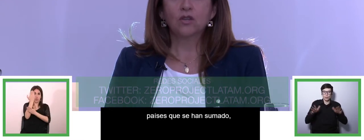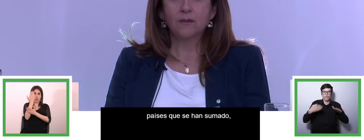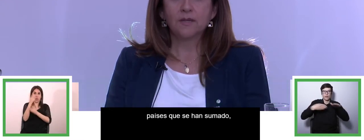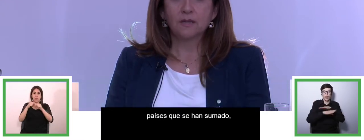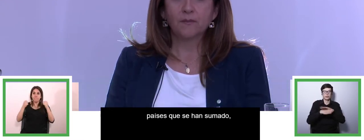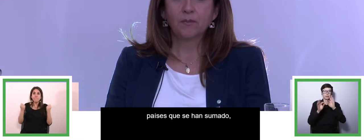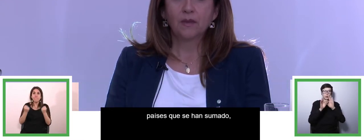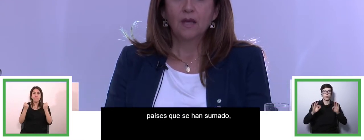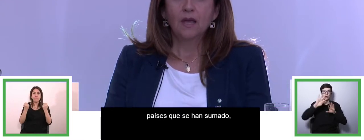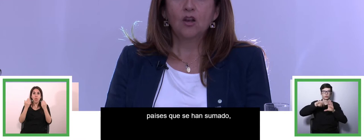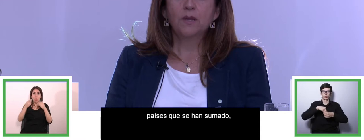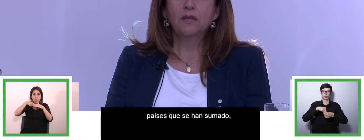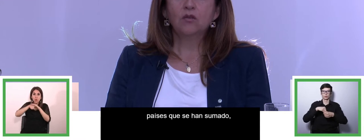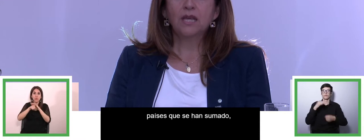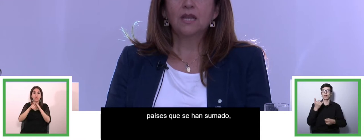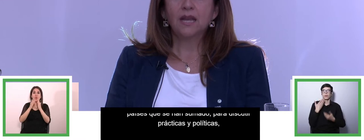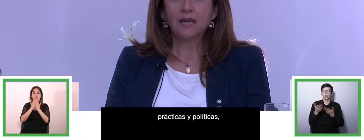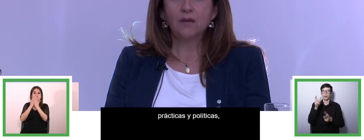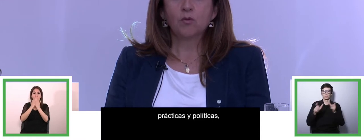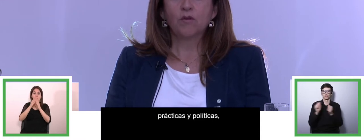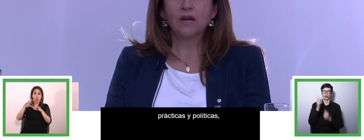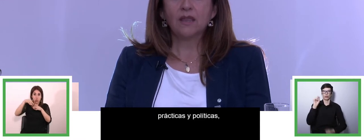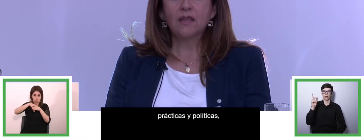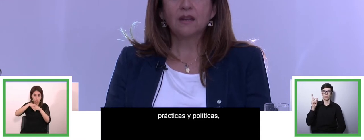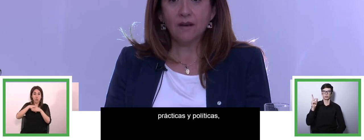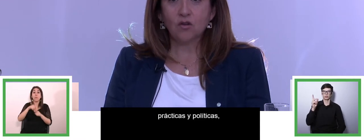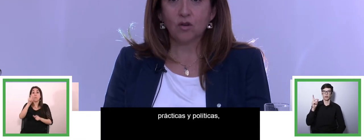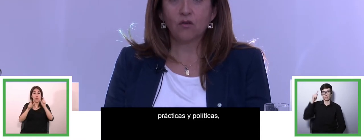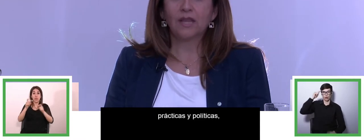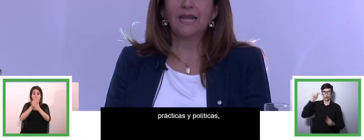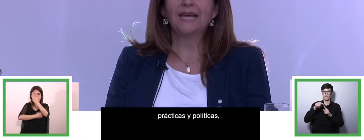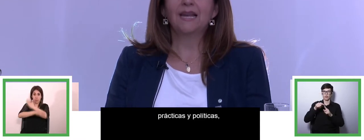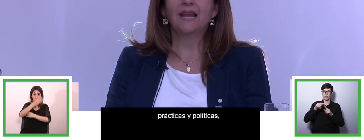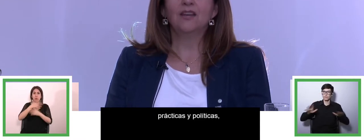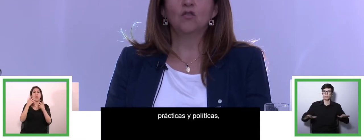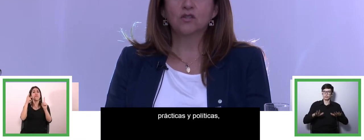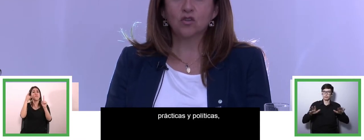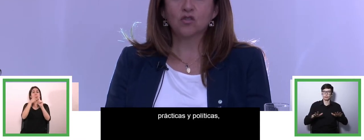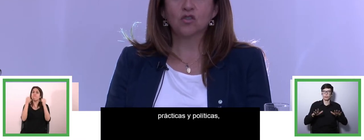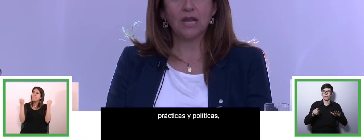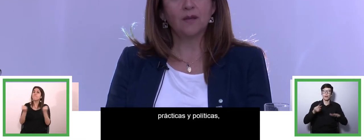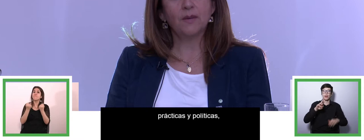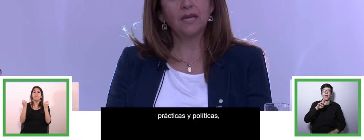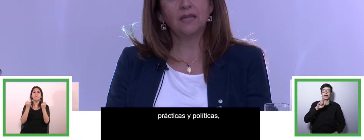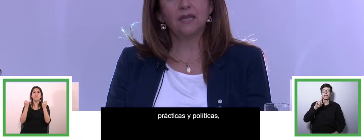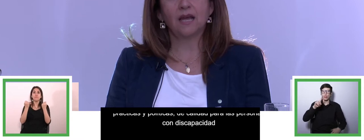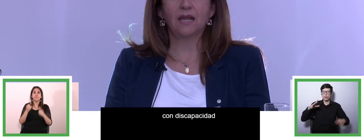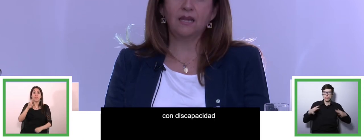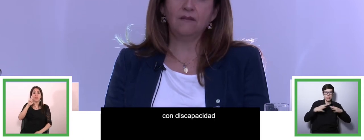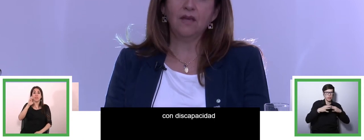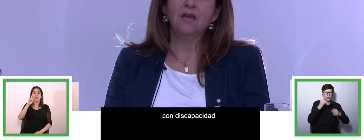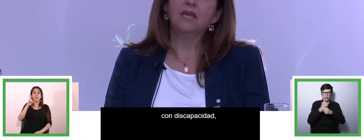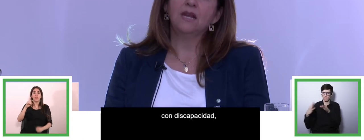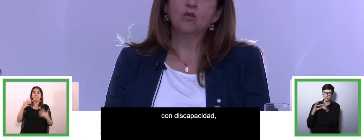personas con discapacidad. El objetivo de generar y promover redes de trabajo que fortalezcan la innovación social en América Latina,